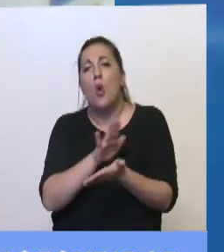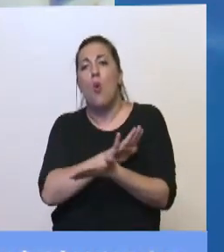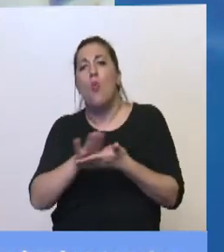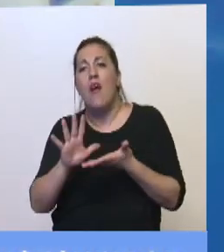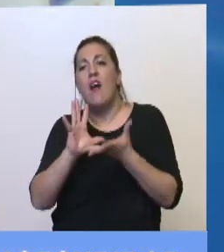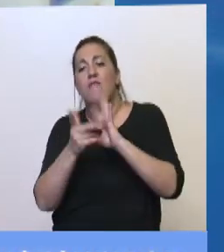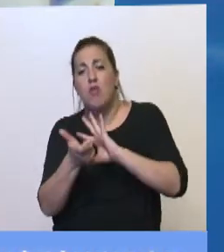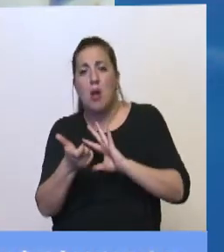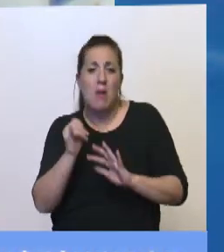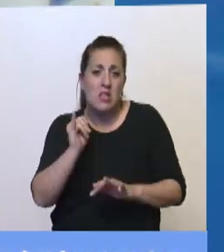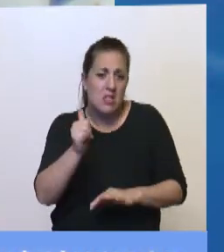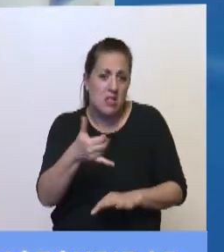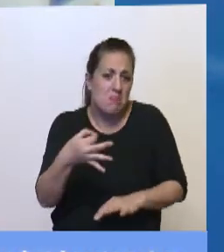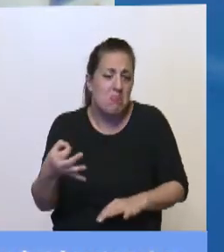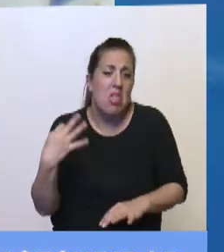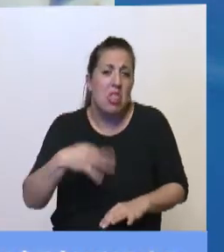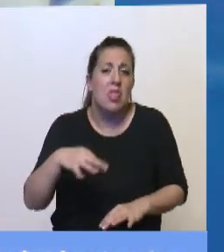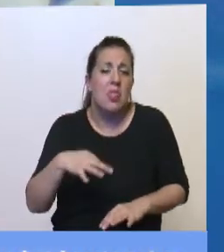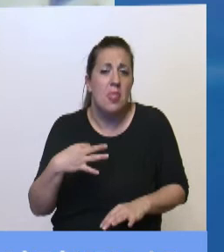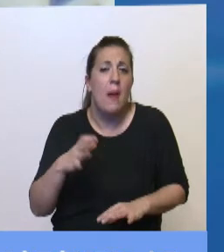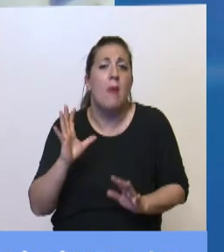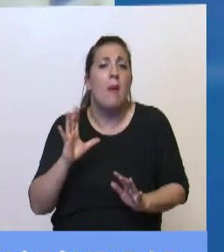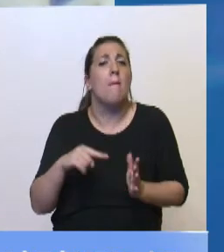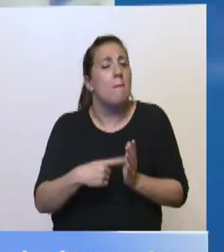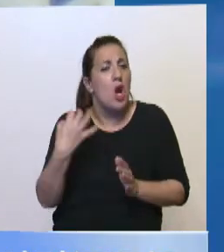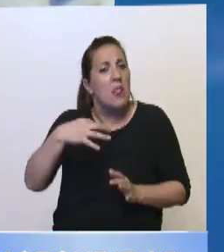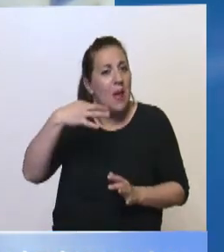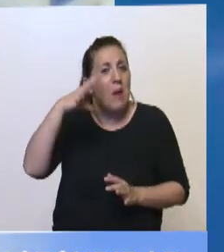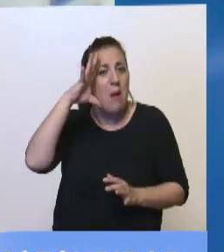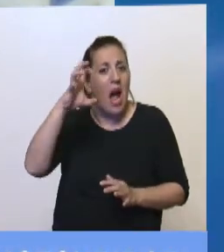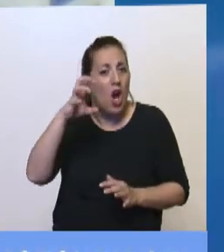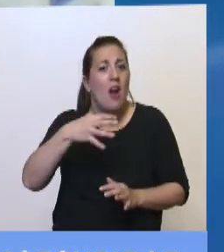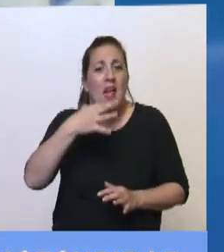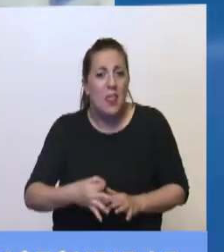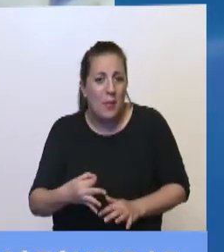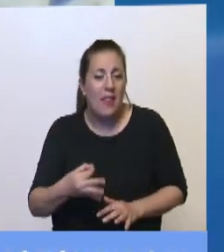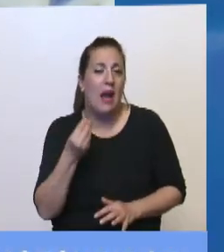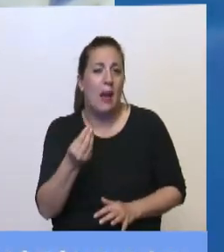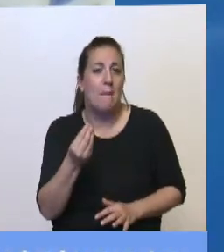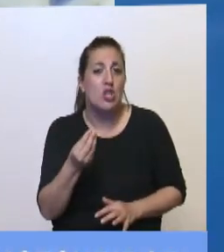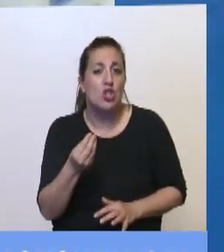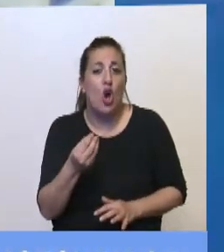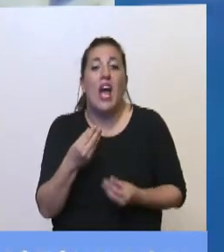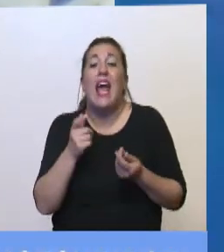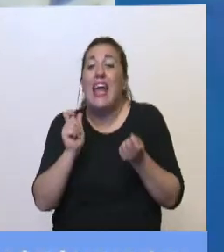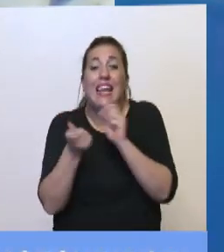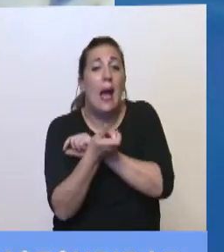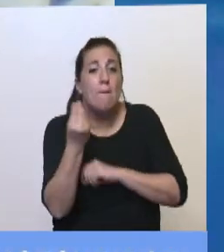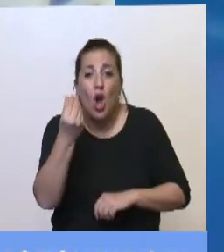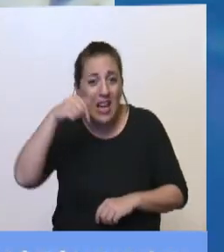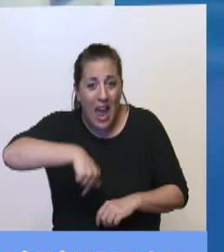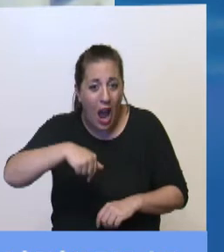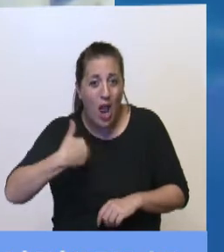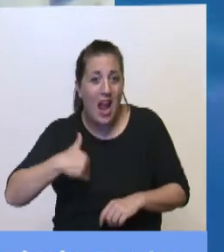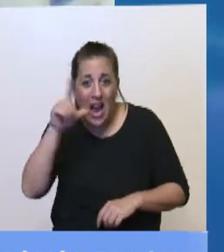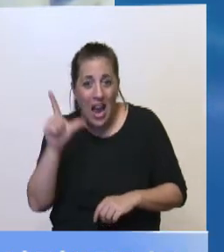manera de... Sí, es cierto, tenemos que tenerlo, pero no nos tenemos que olvidar de lo que pasó. En realidad, lo que cambió y lo que está cambiando en